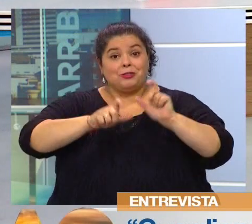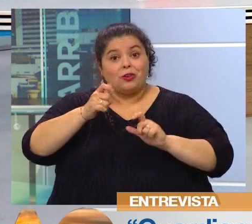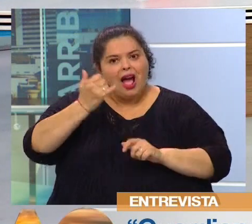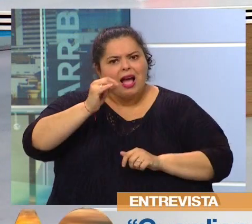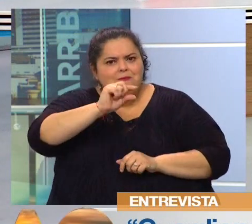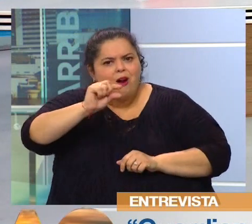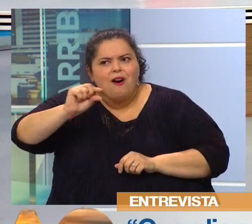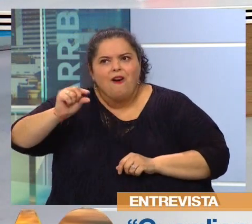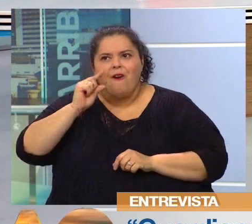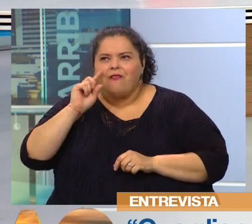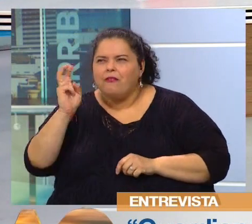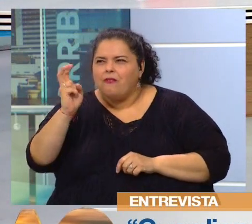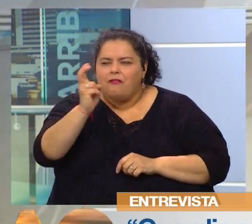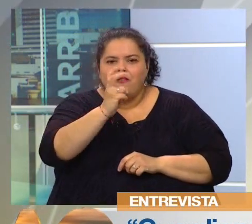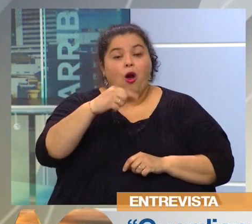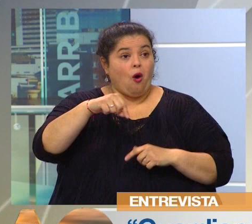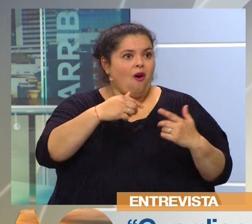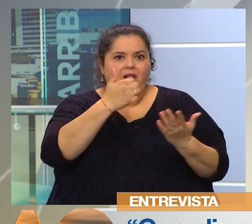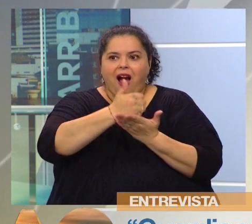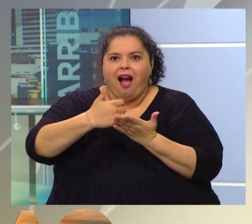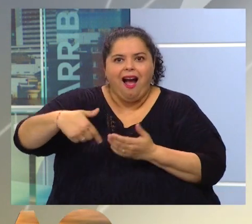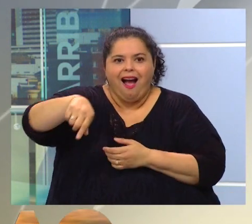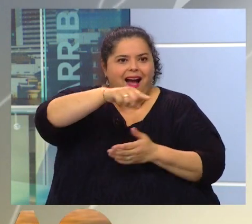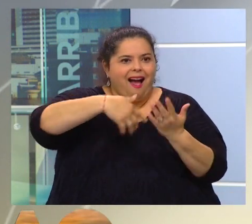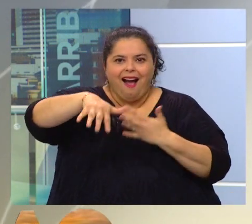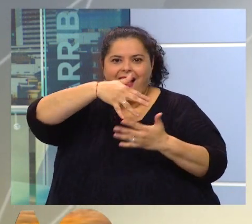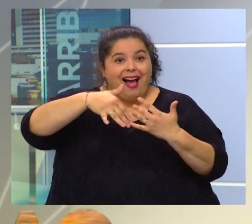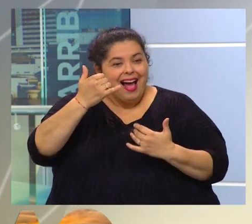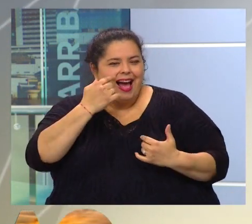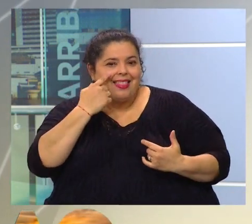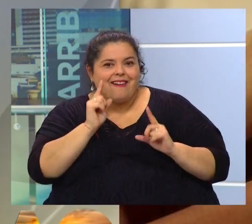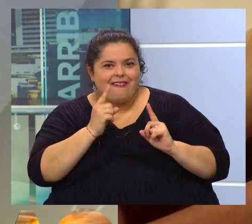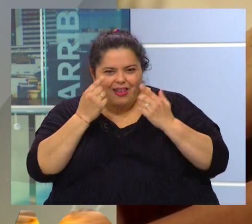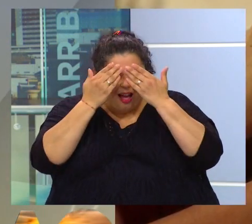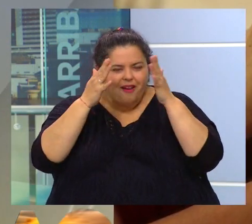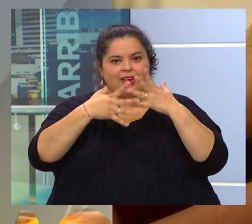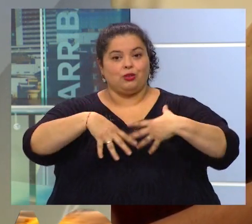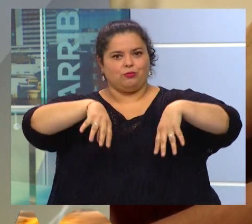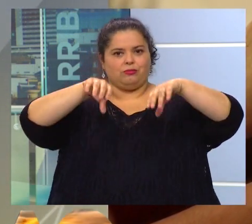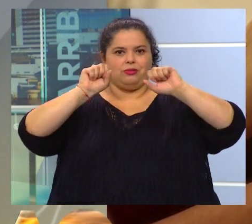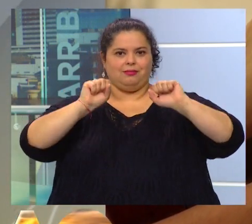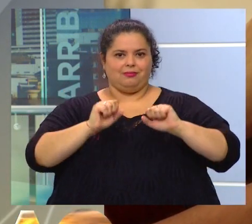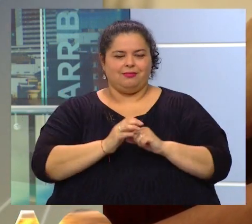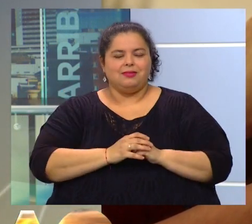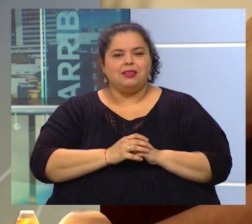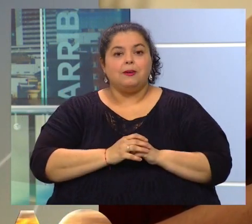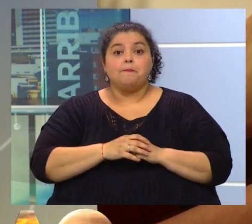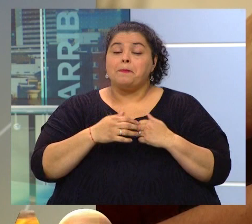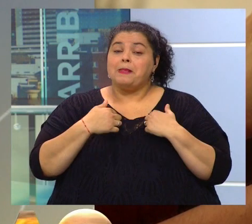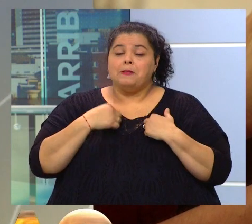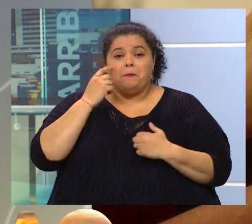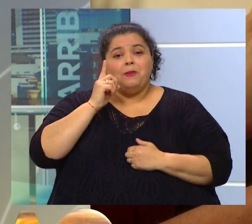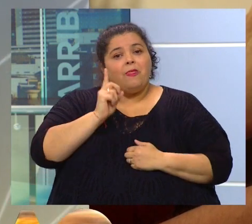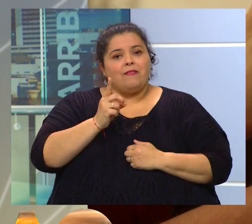¿Las hay, pero más escondidas? ¿O no? ¿Están ahí, como decís, en la feria? Y es solo estar abiertos a ver. Yo creo que tenemos que estar más